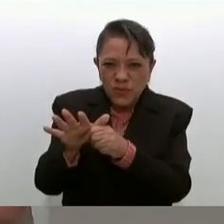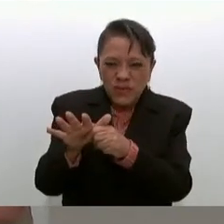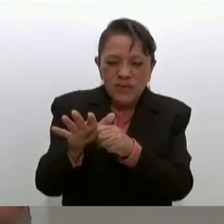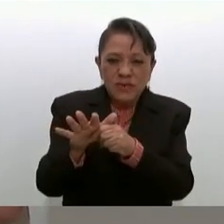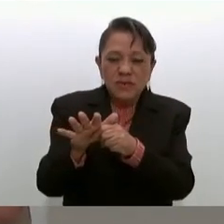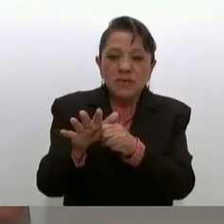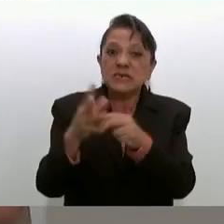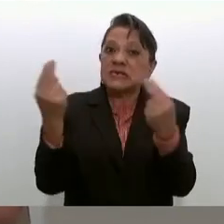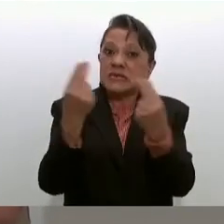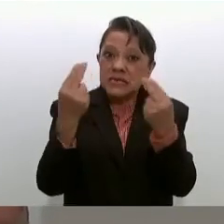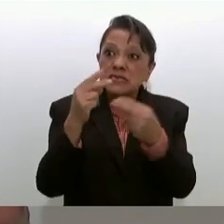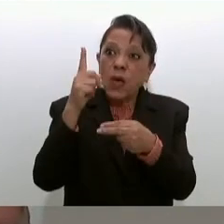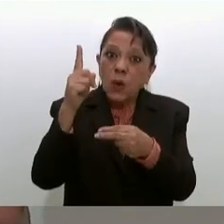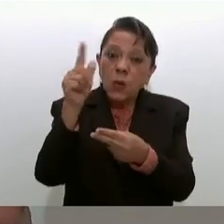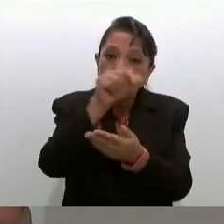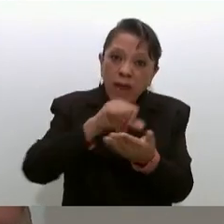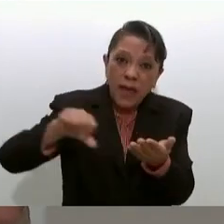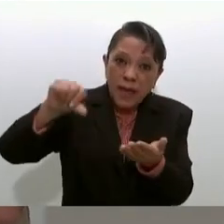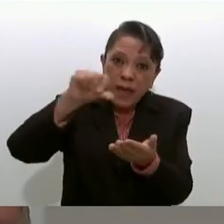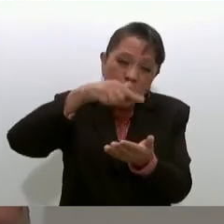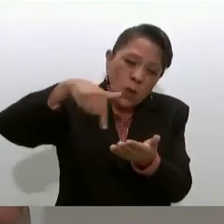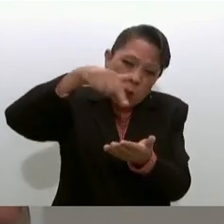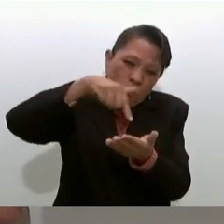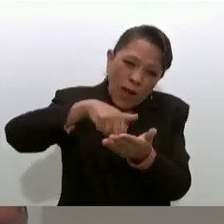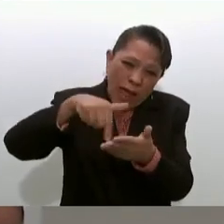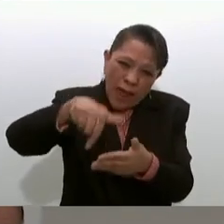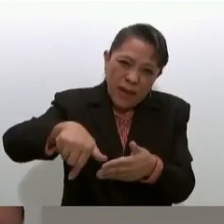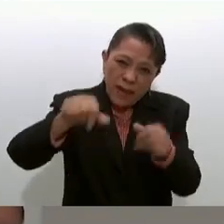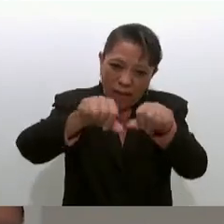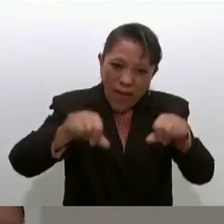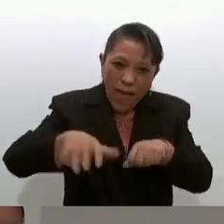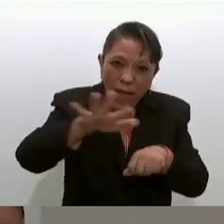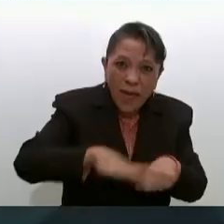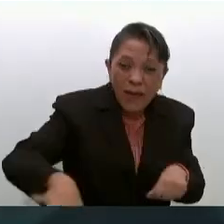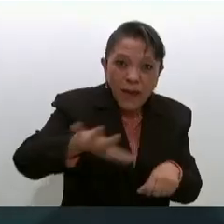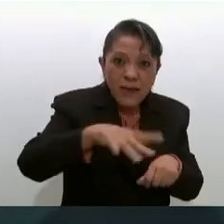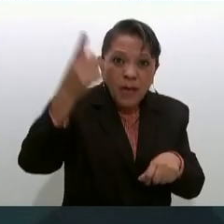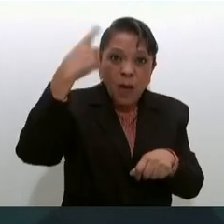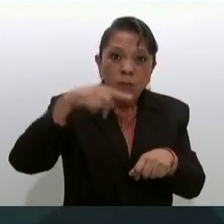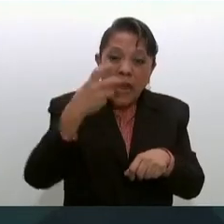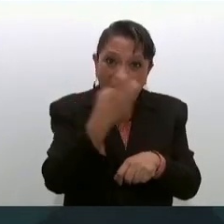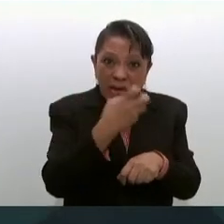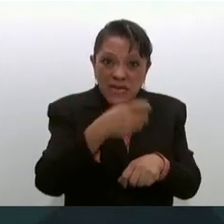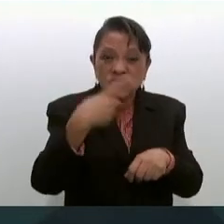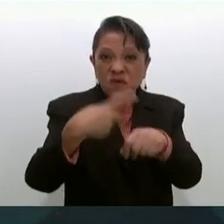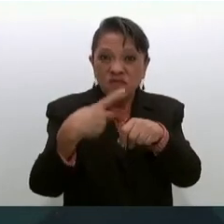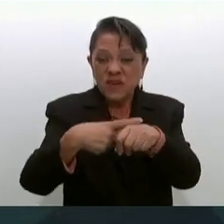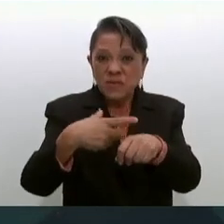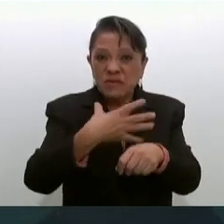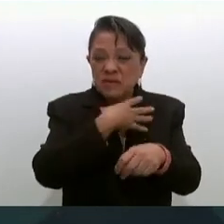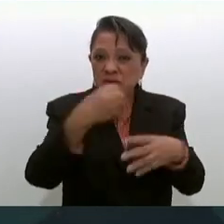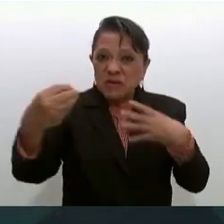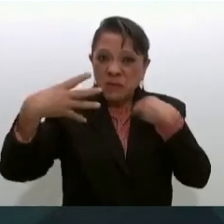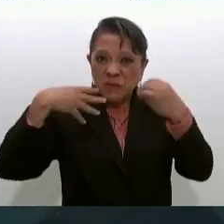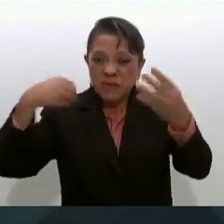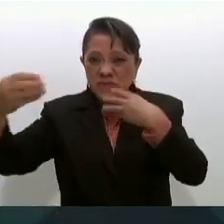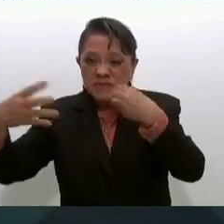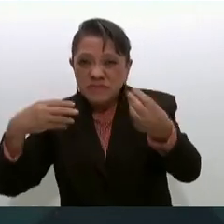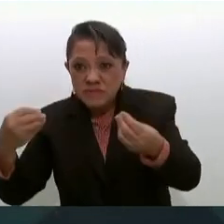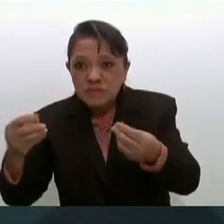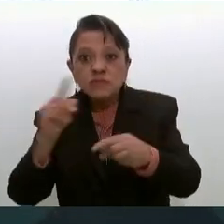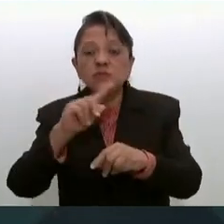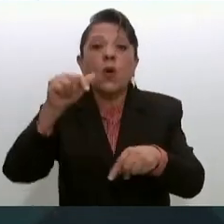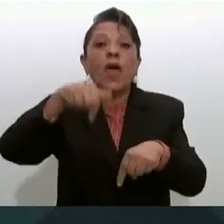pandemia que sufrió la humanidad. Pero también la consulta familiar de medicina familiar central, integral